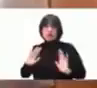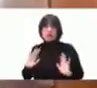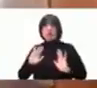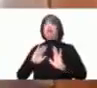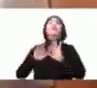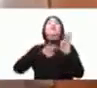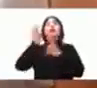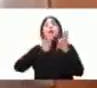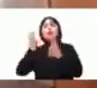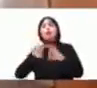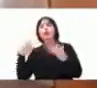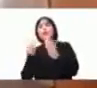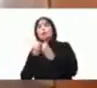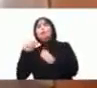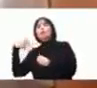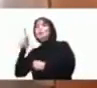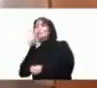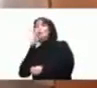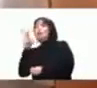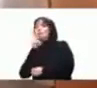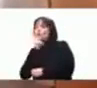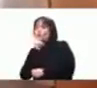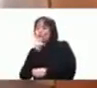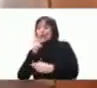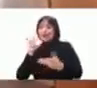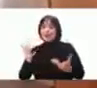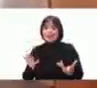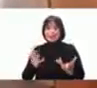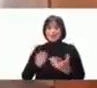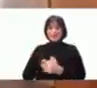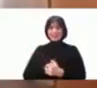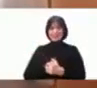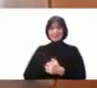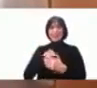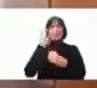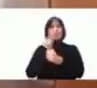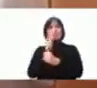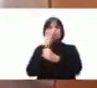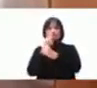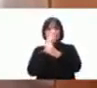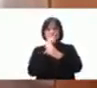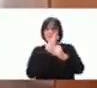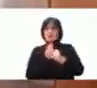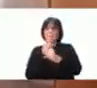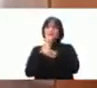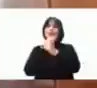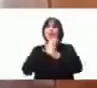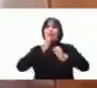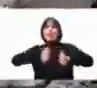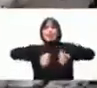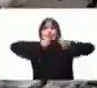trabajaba con su papá de arreglar edificios,